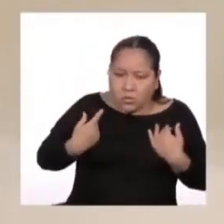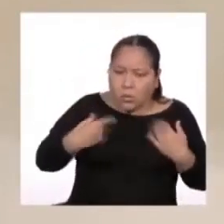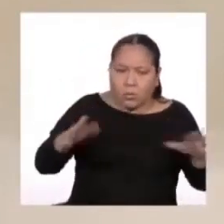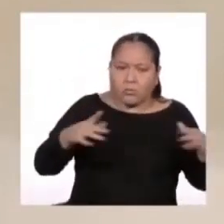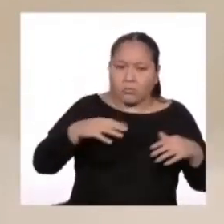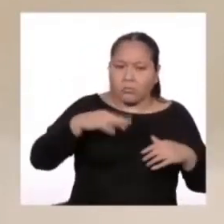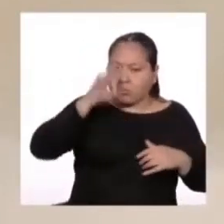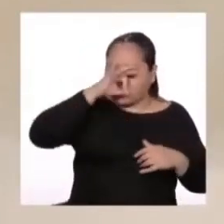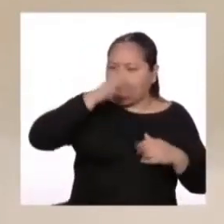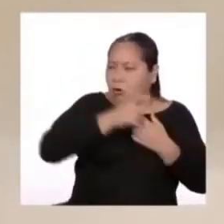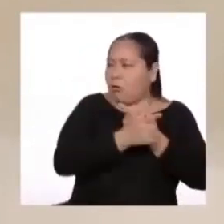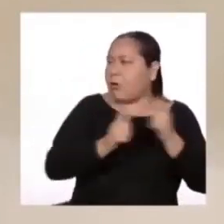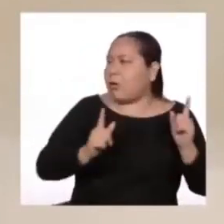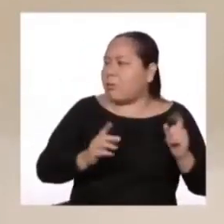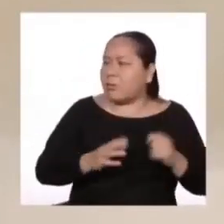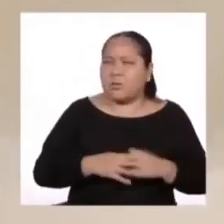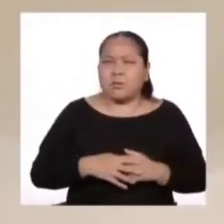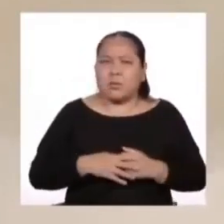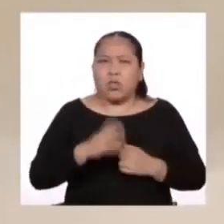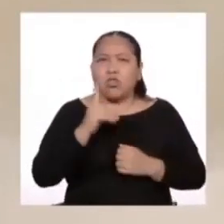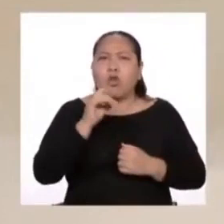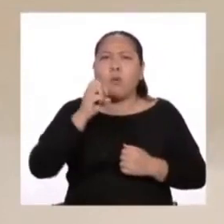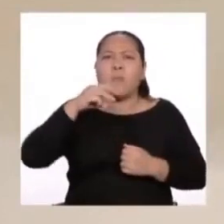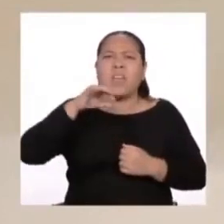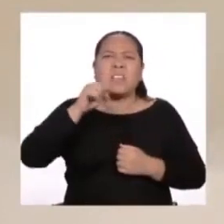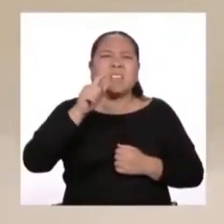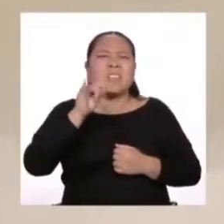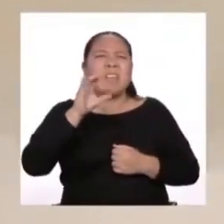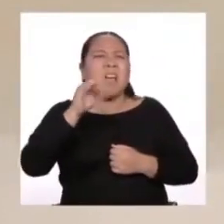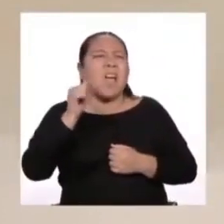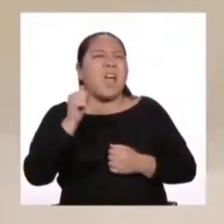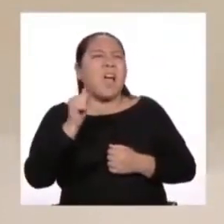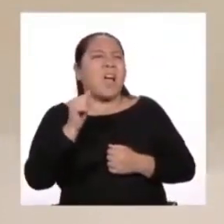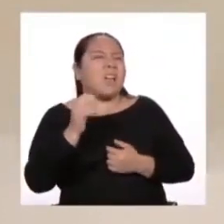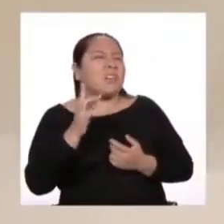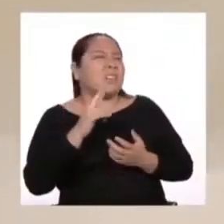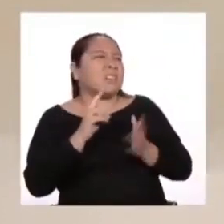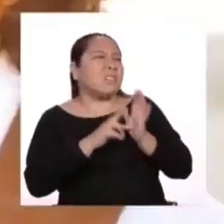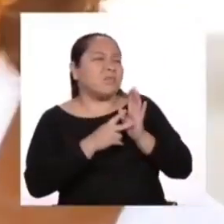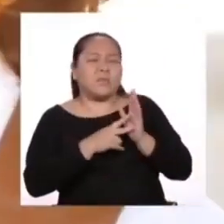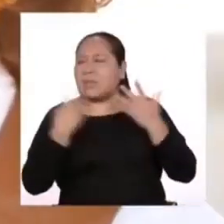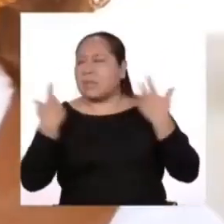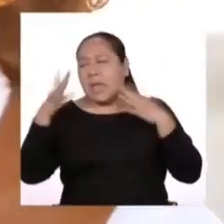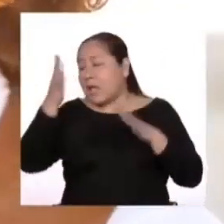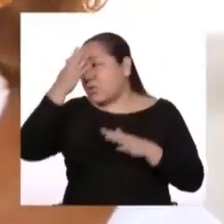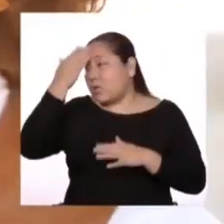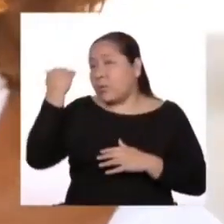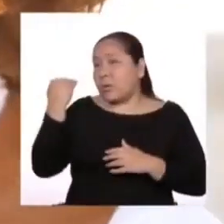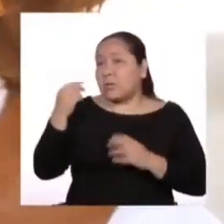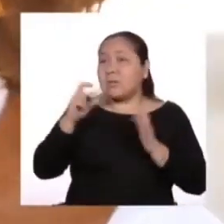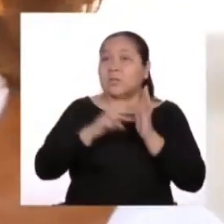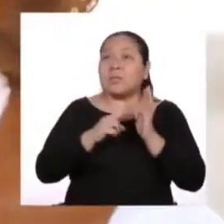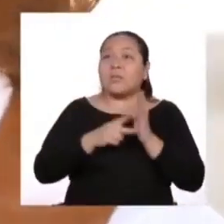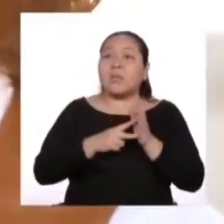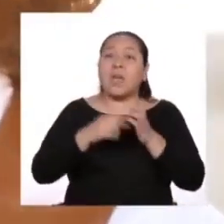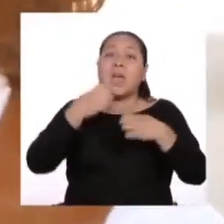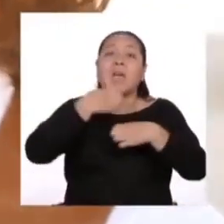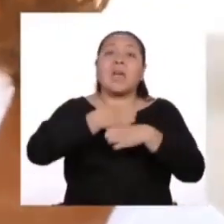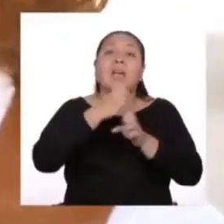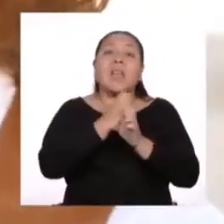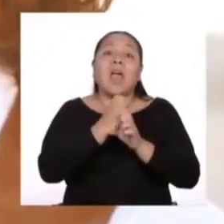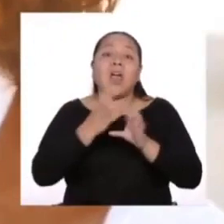perdón. ¿Qué significa domesticar? Es una cosa ya olvidada. Significa crear